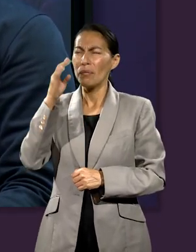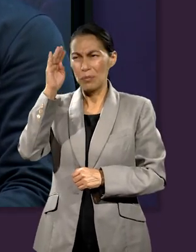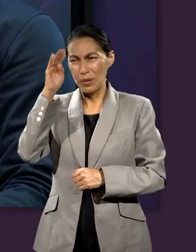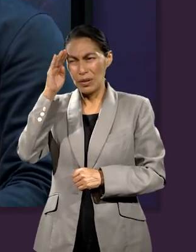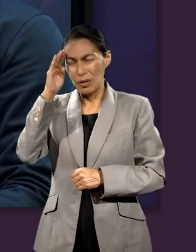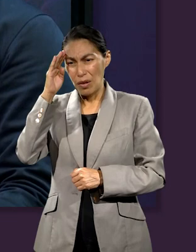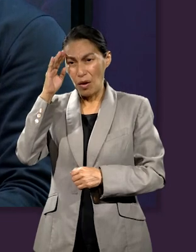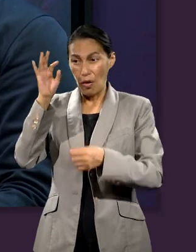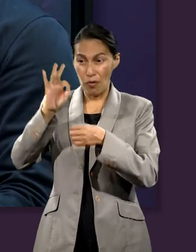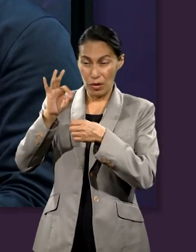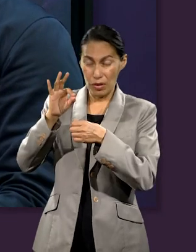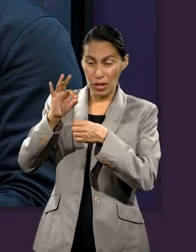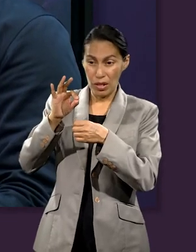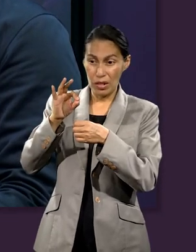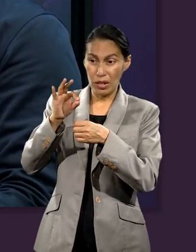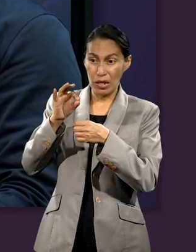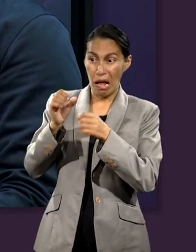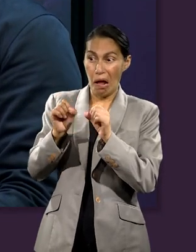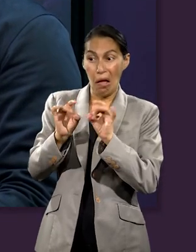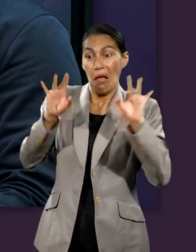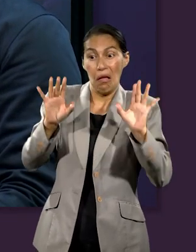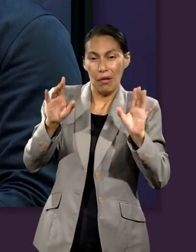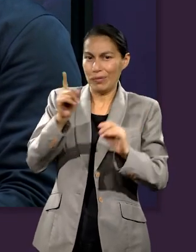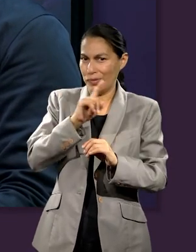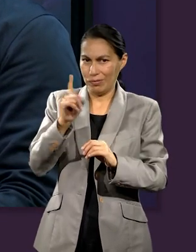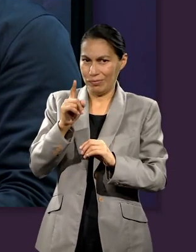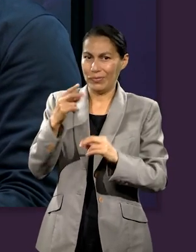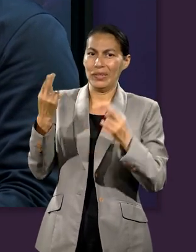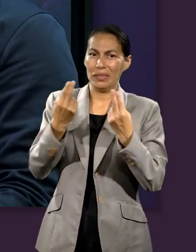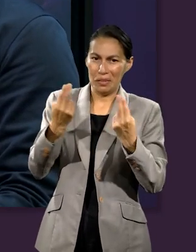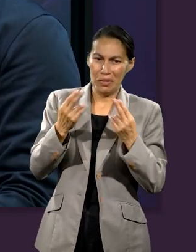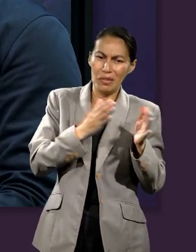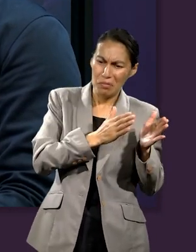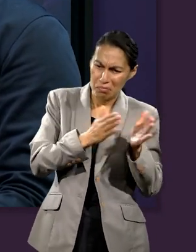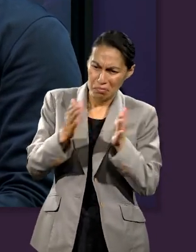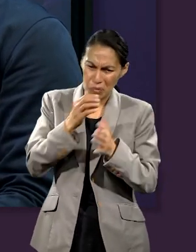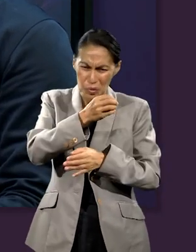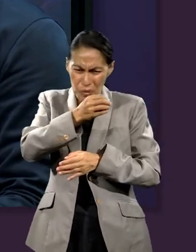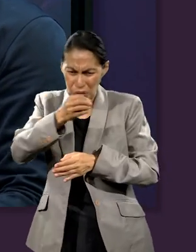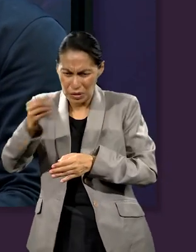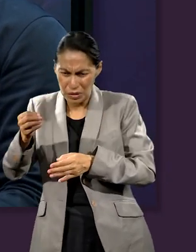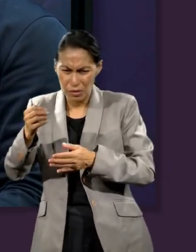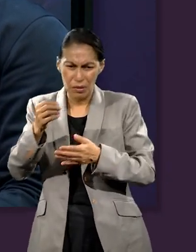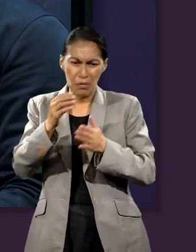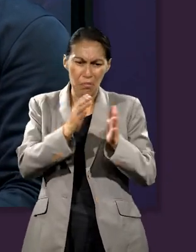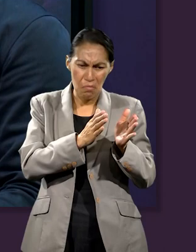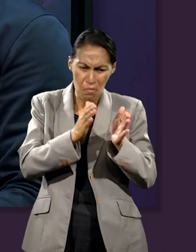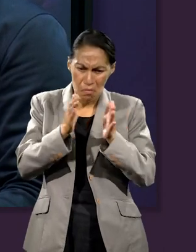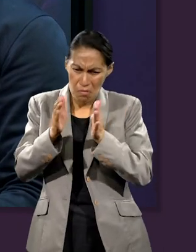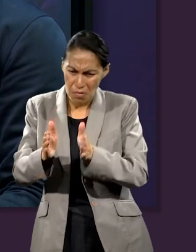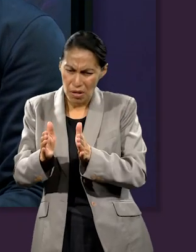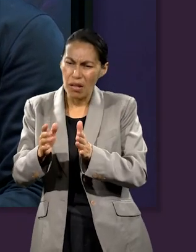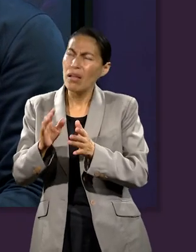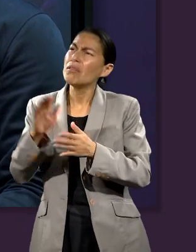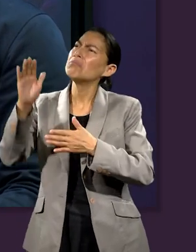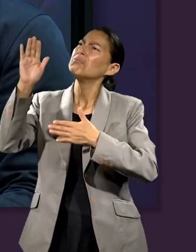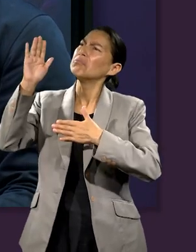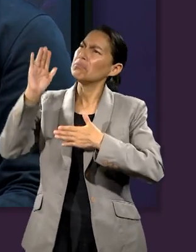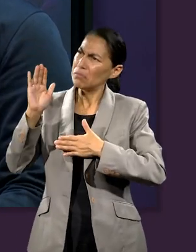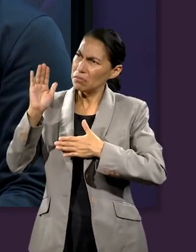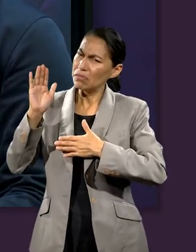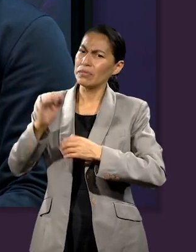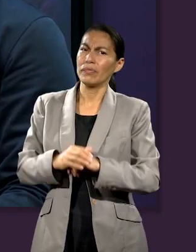o algo improvisado. Ok. Es algo planificado y de conciencia. Donde Dios, donde